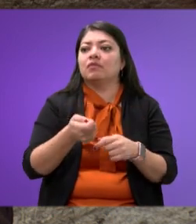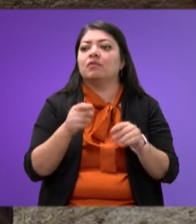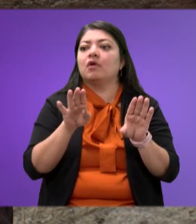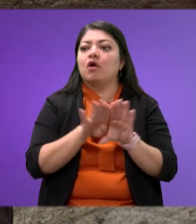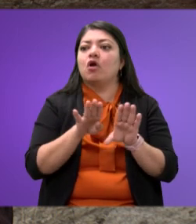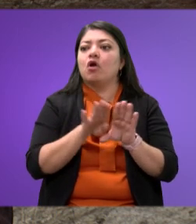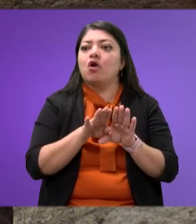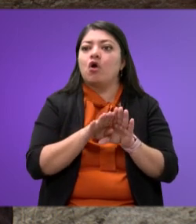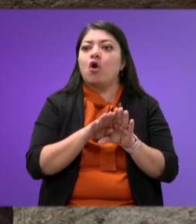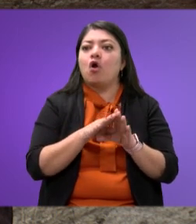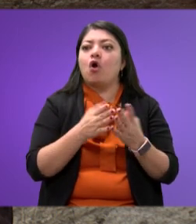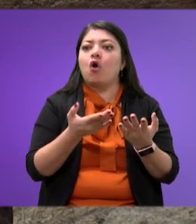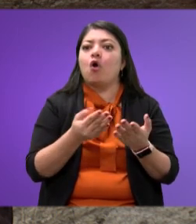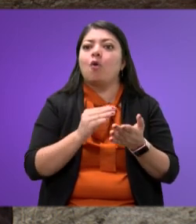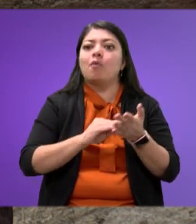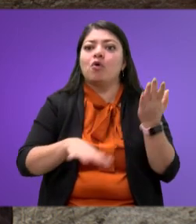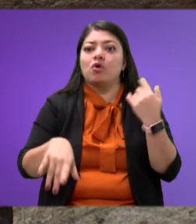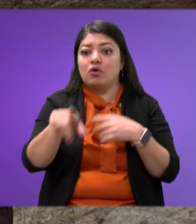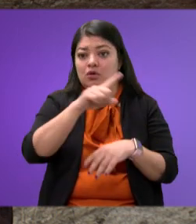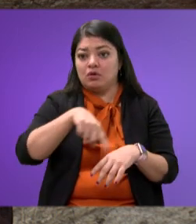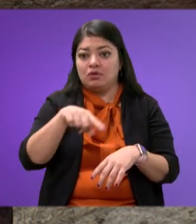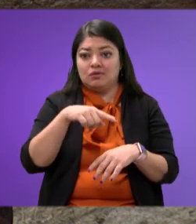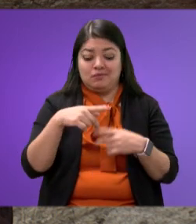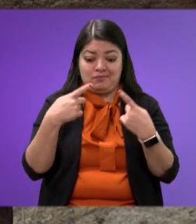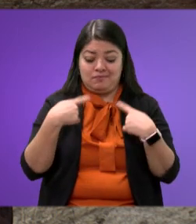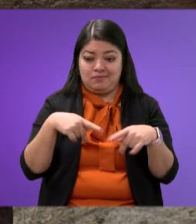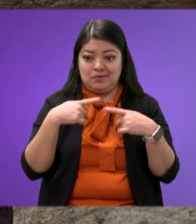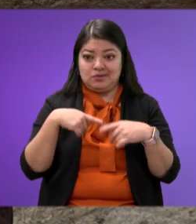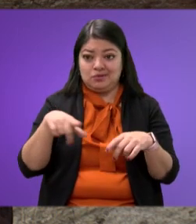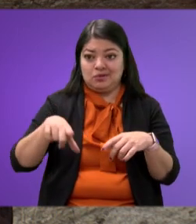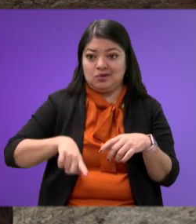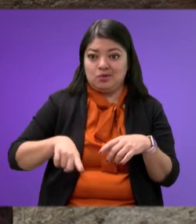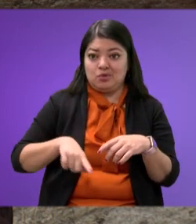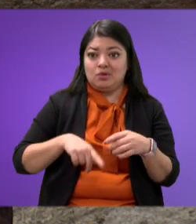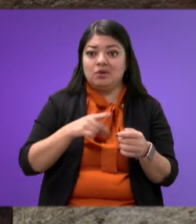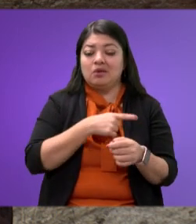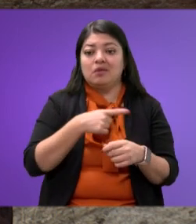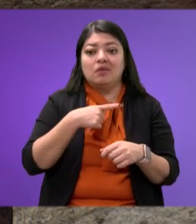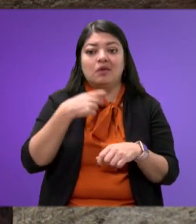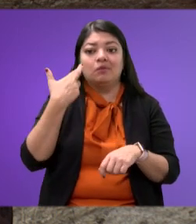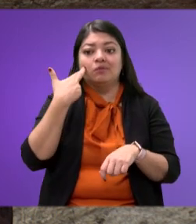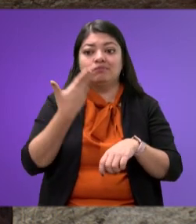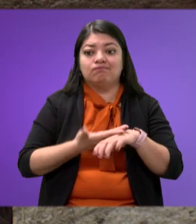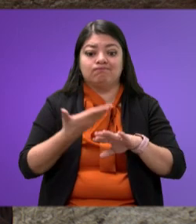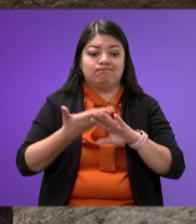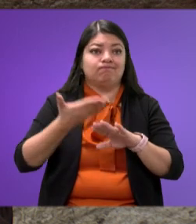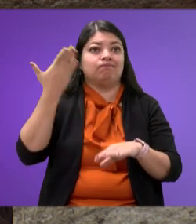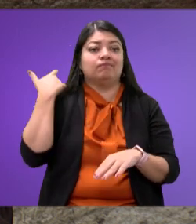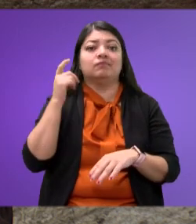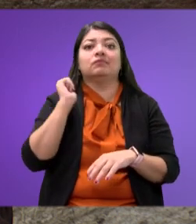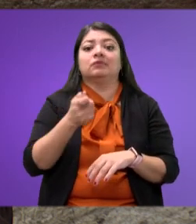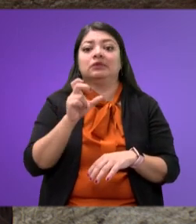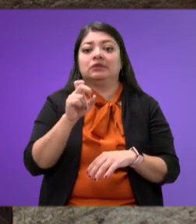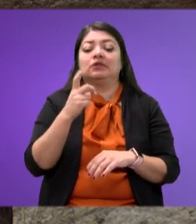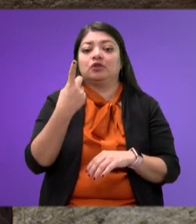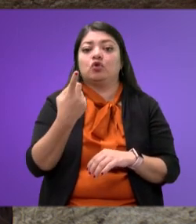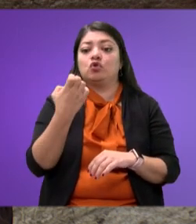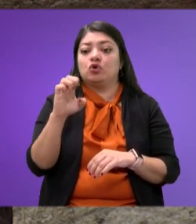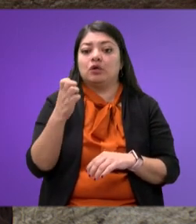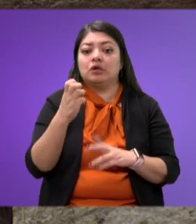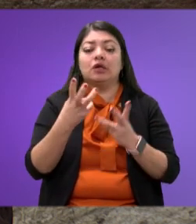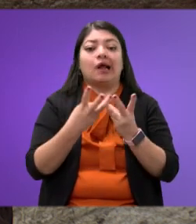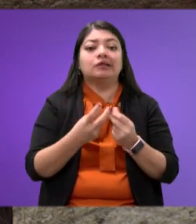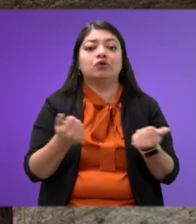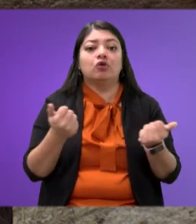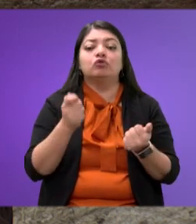poderes públicos tenemos la responsabilidad de acatar lo que el pasado 31 de enero resolvió